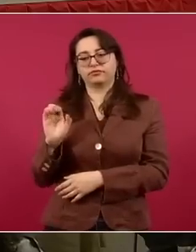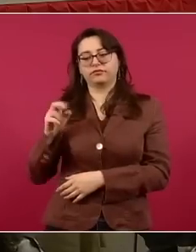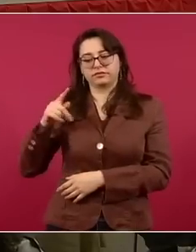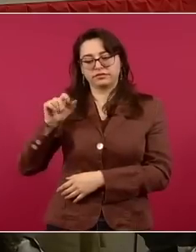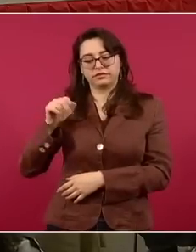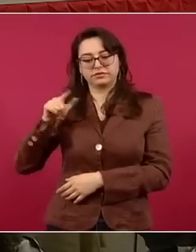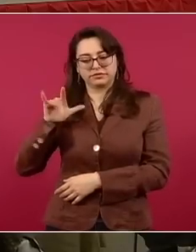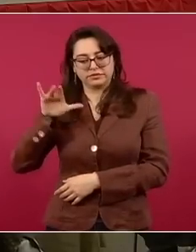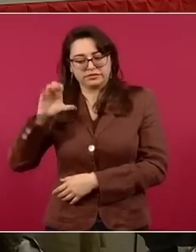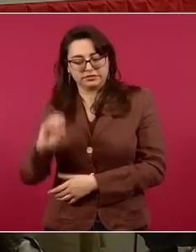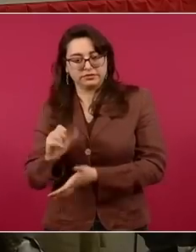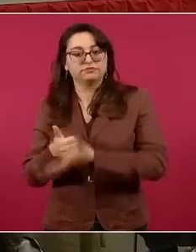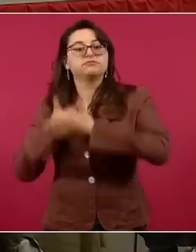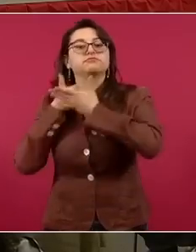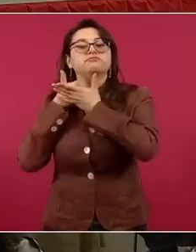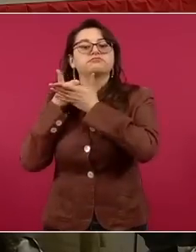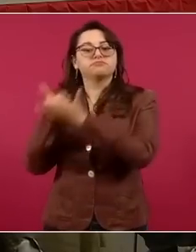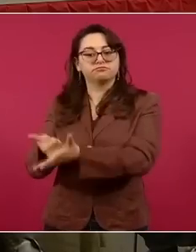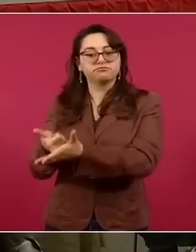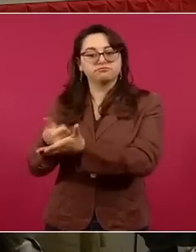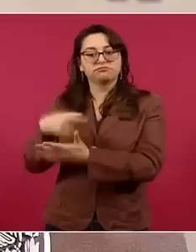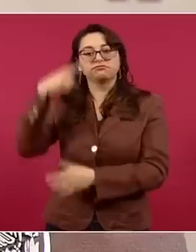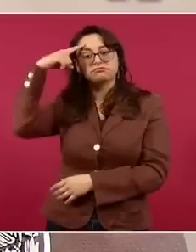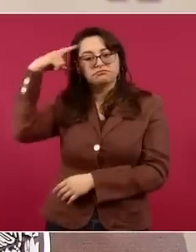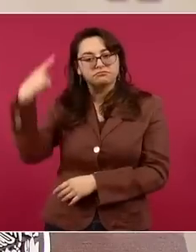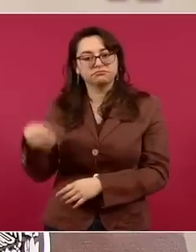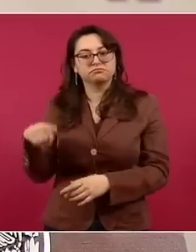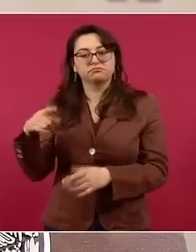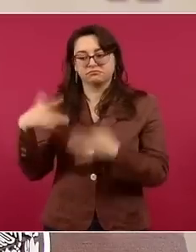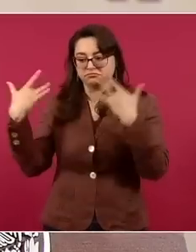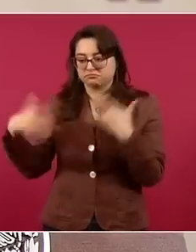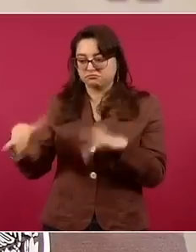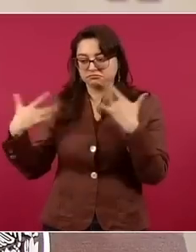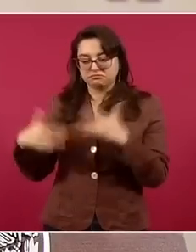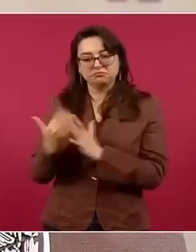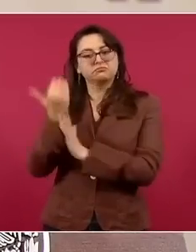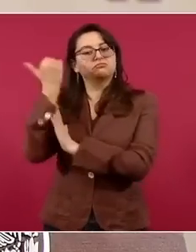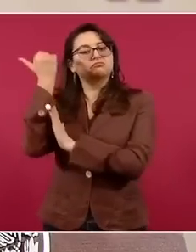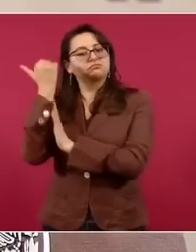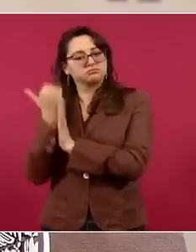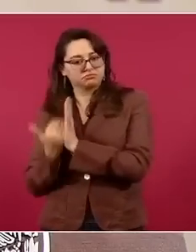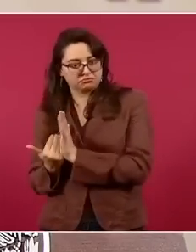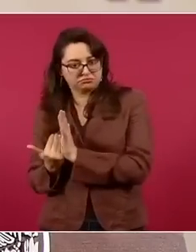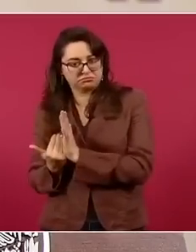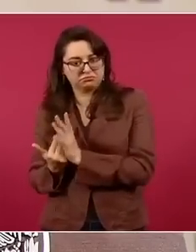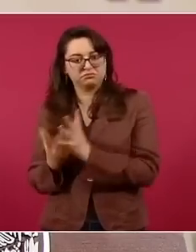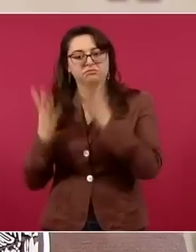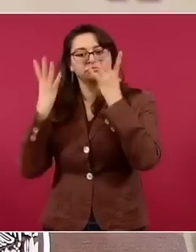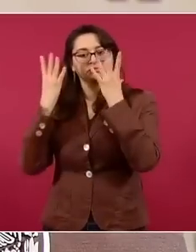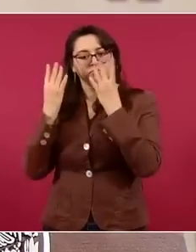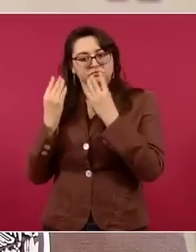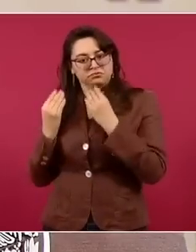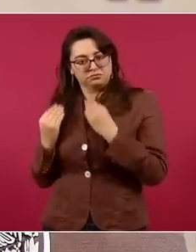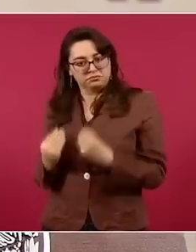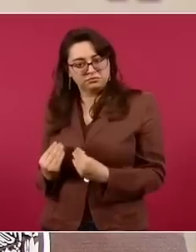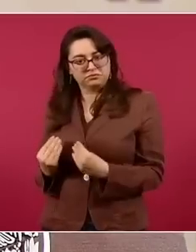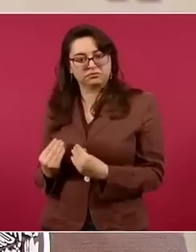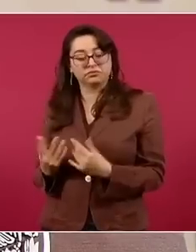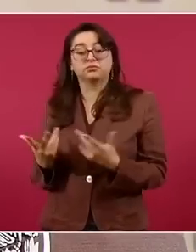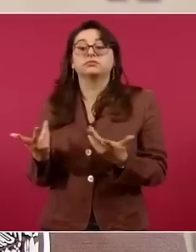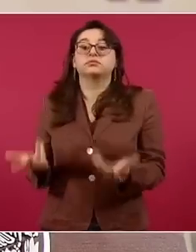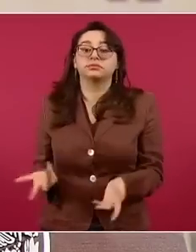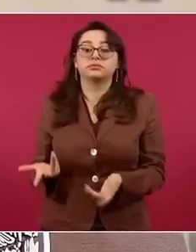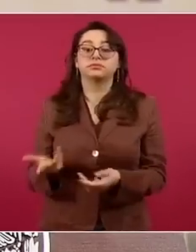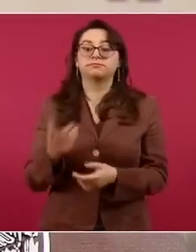que químicamente se asemeja a la morfina y la morfina a su vez históricamente viene de la goma de